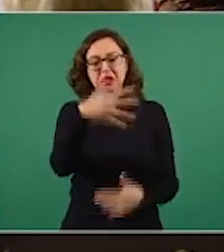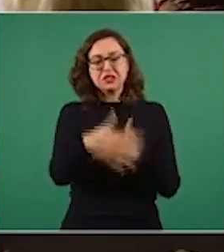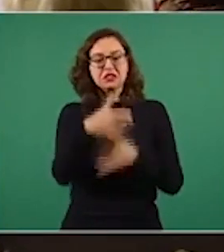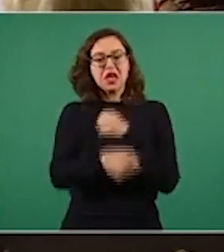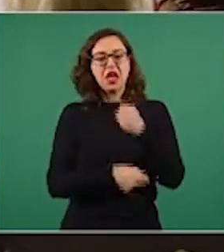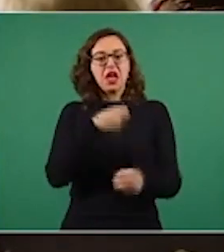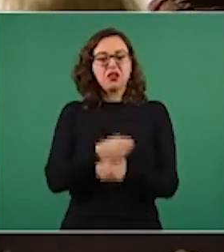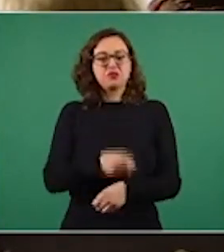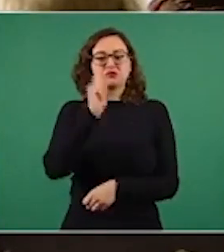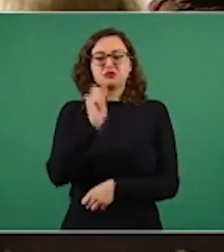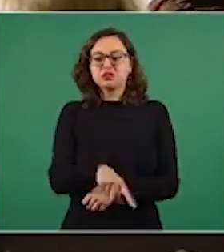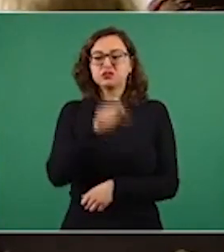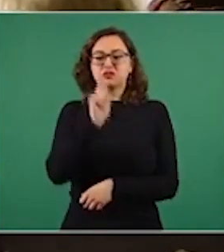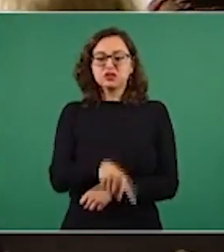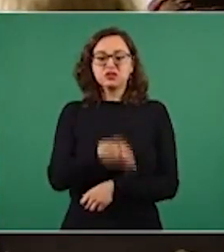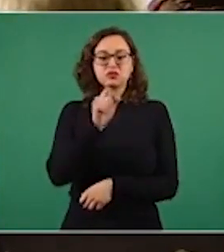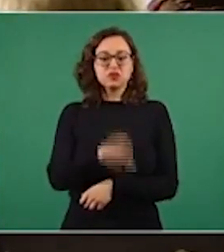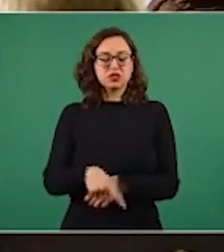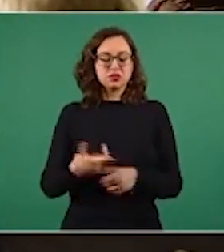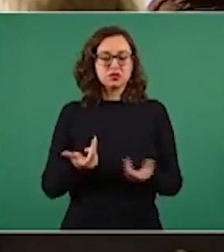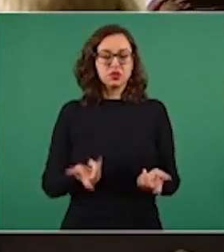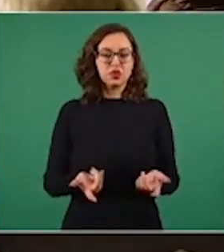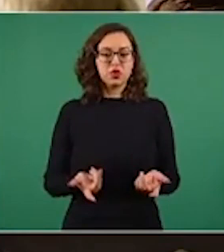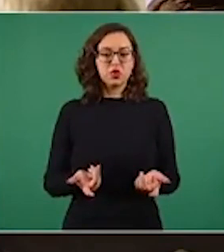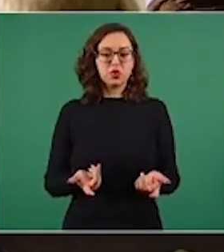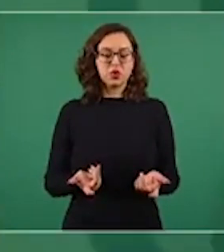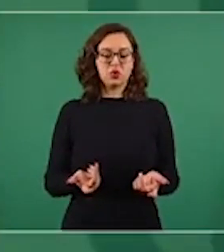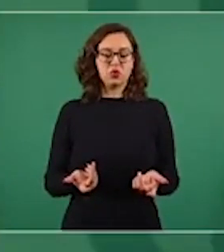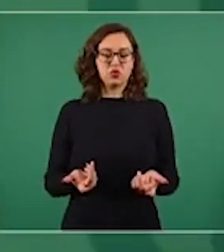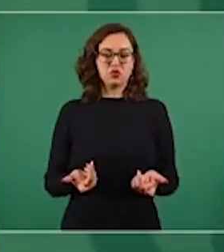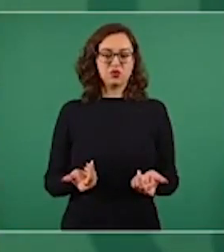y todo era yo voy a dejar